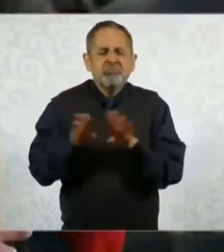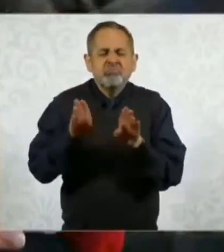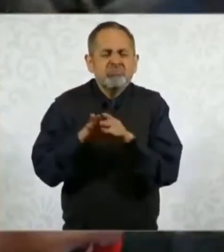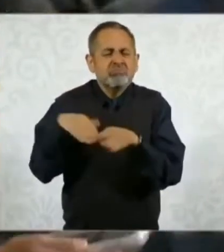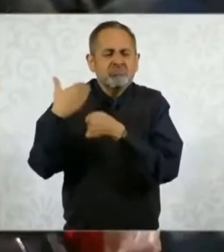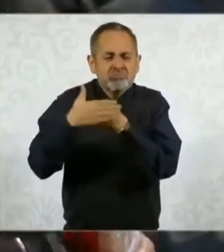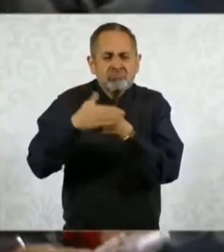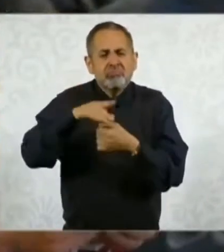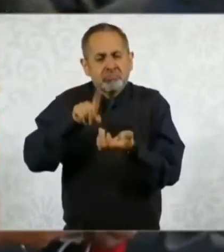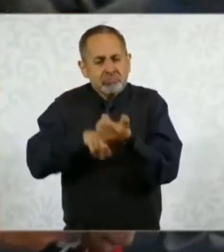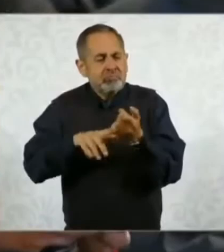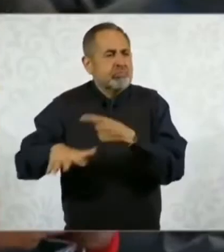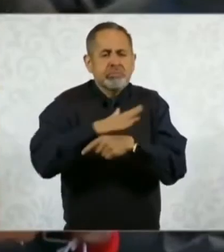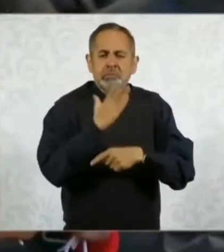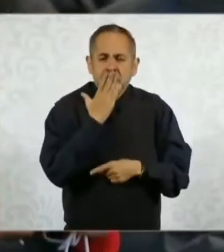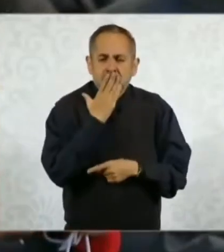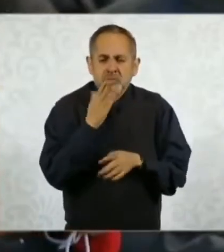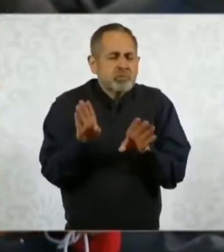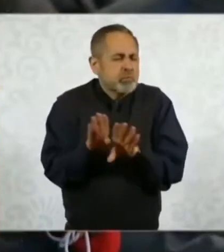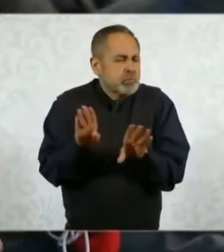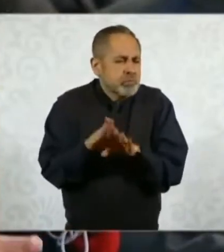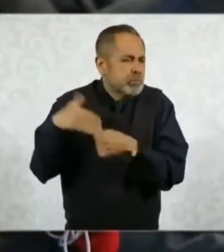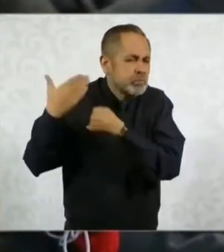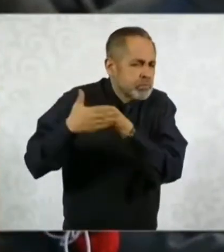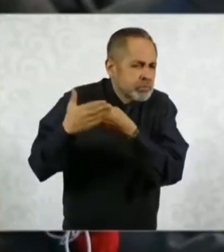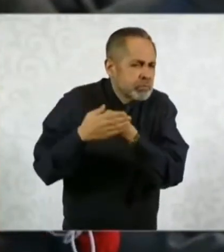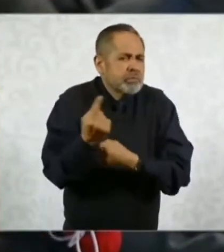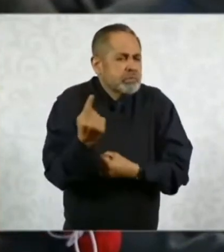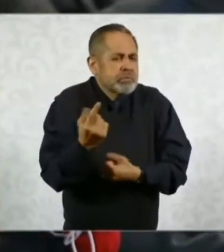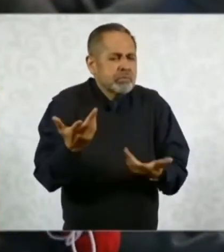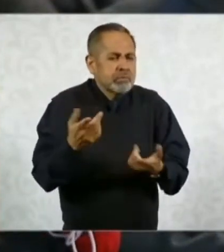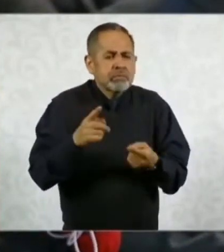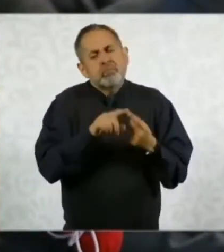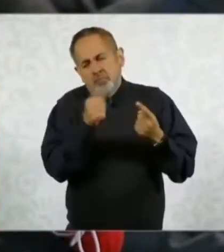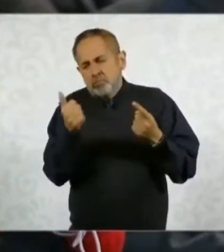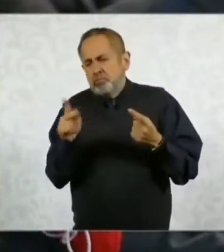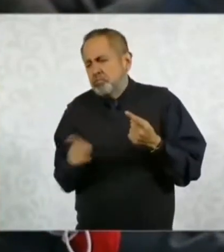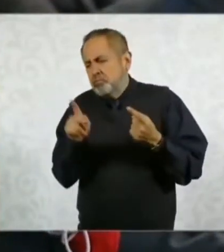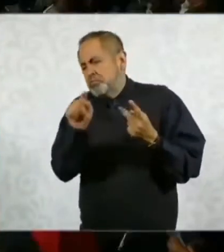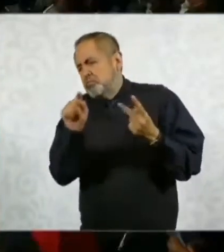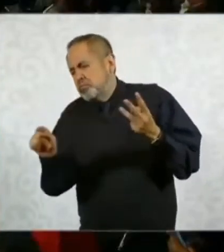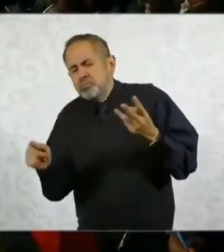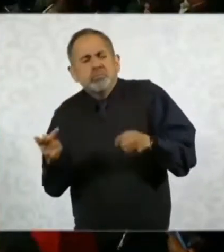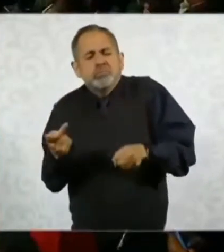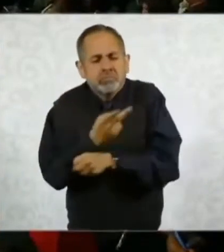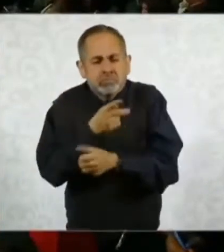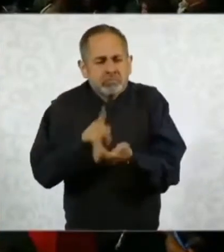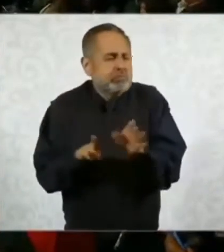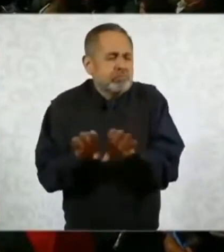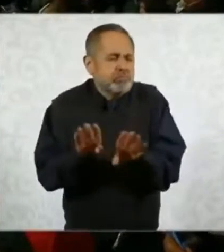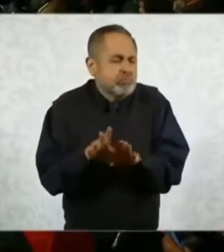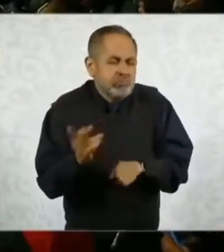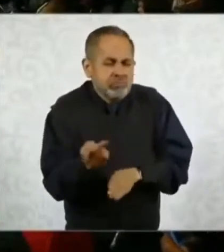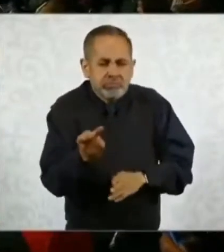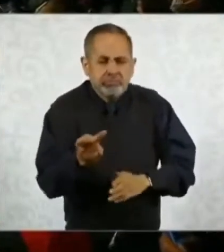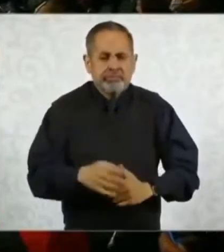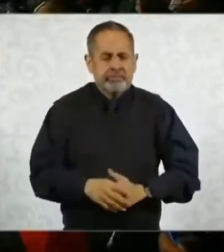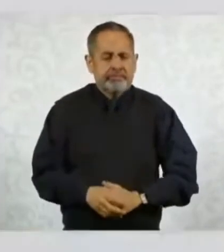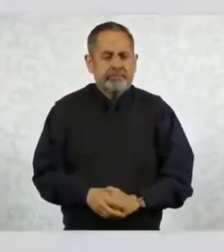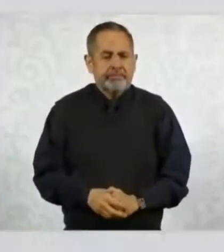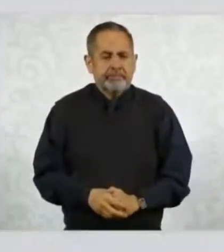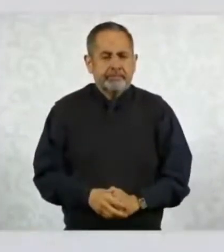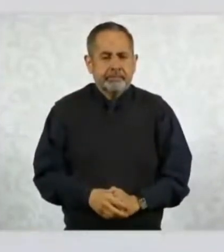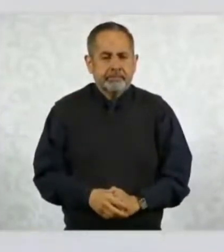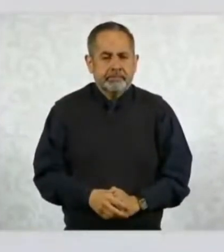en Sonora y al resto de los pueblos que más lo necesitan con estos planes de justicia, presidenta? Pues